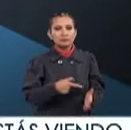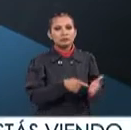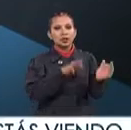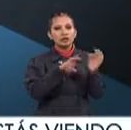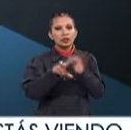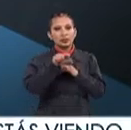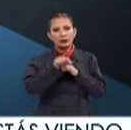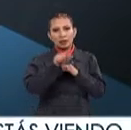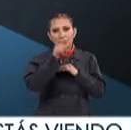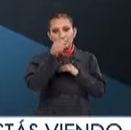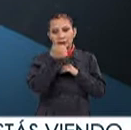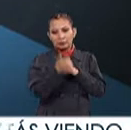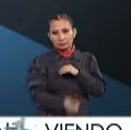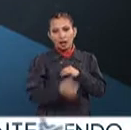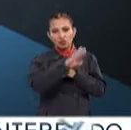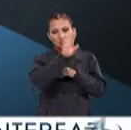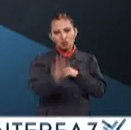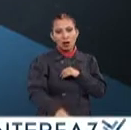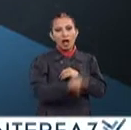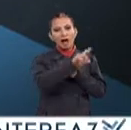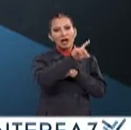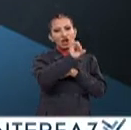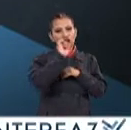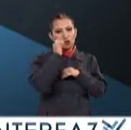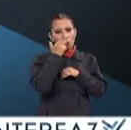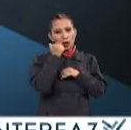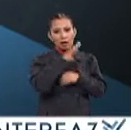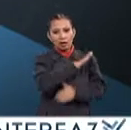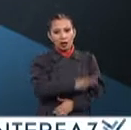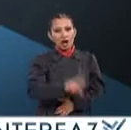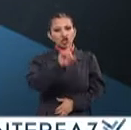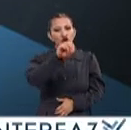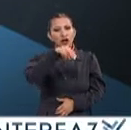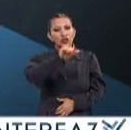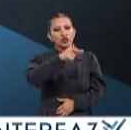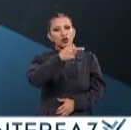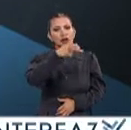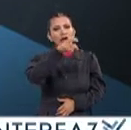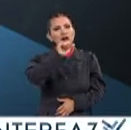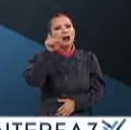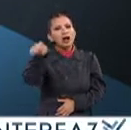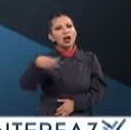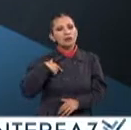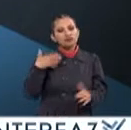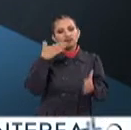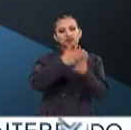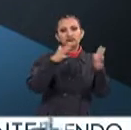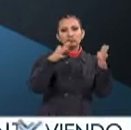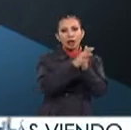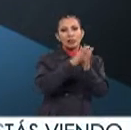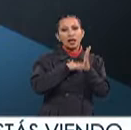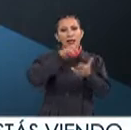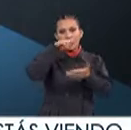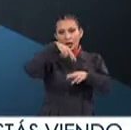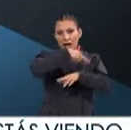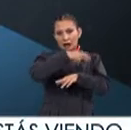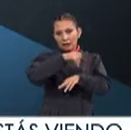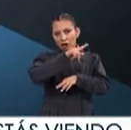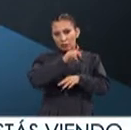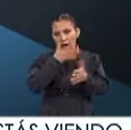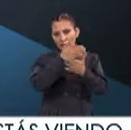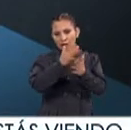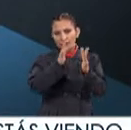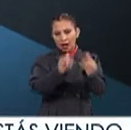En 1876 Muere en Ábalos, Chihuahua El General Donato Guerra Combatiente de la Guerra de Reforma Y la